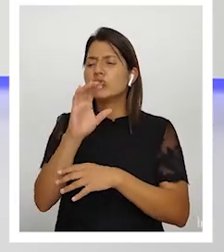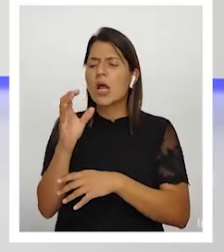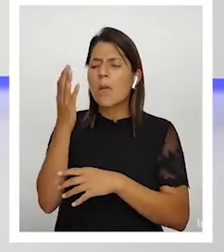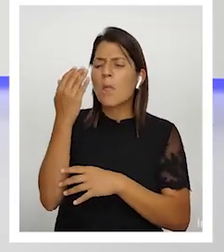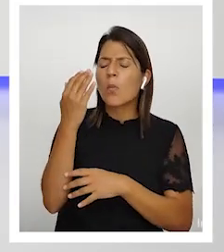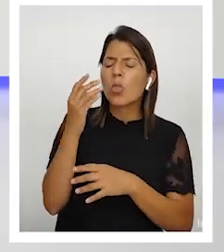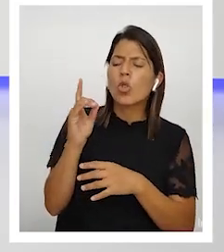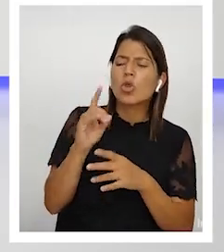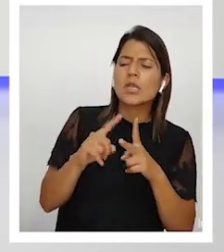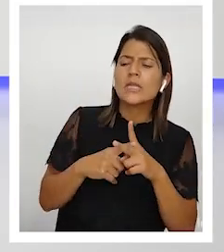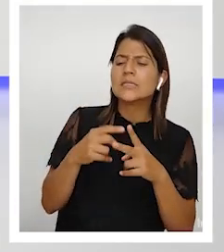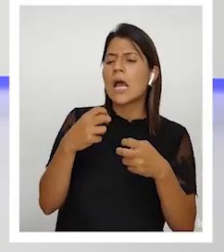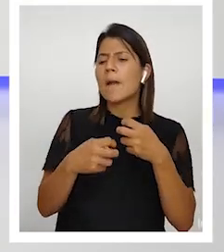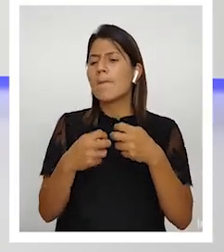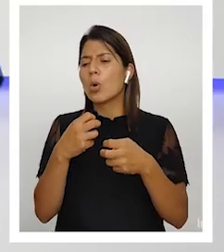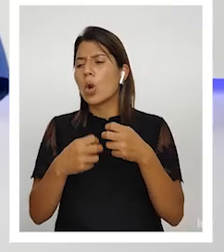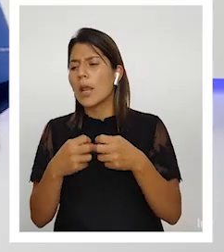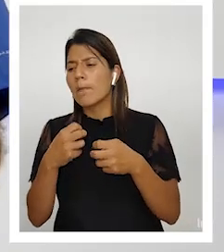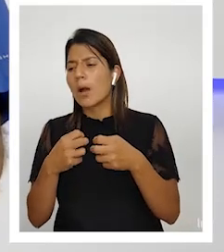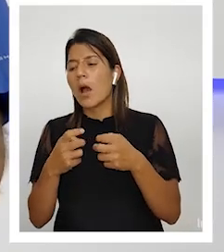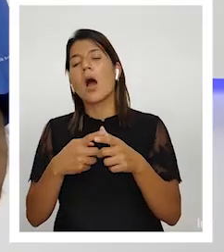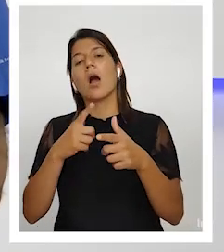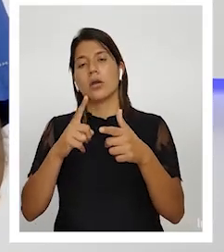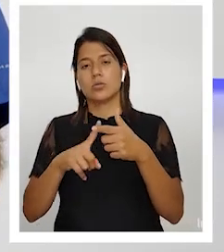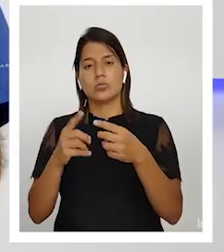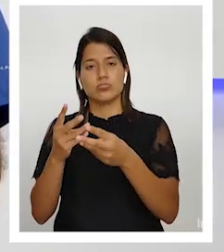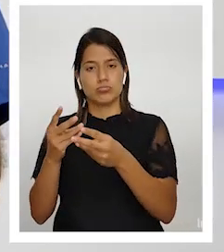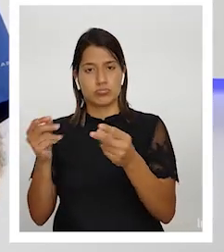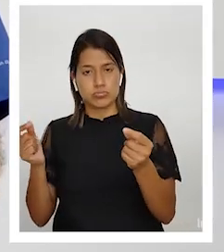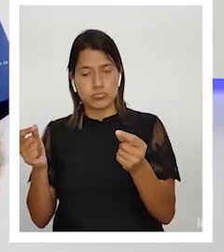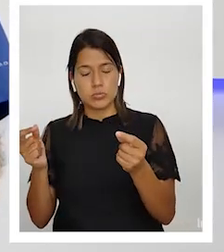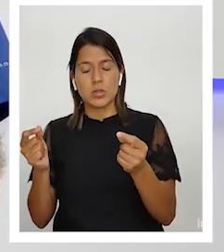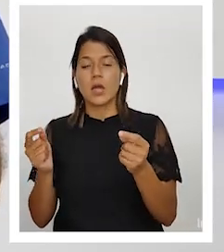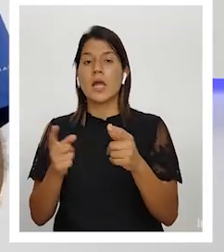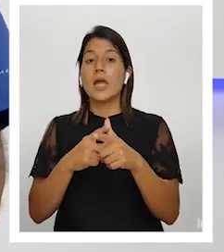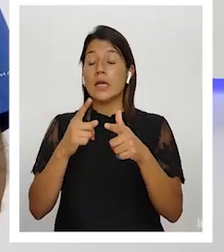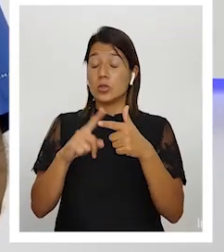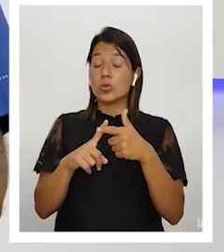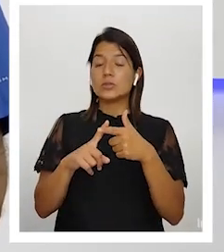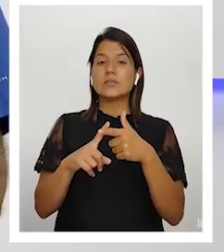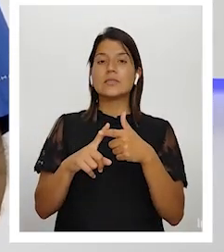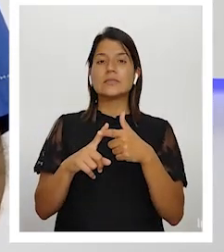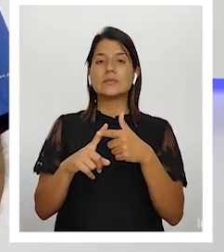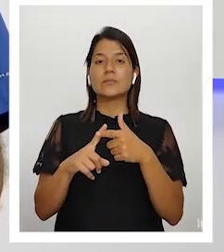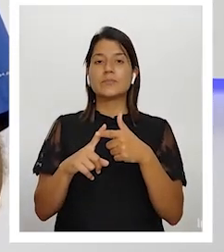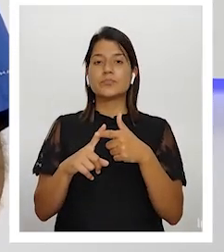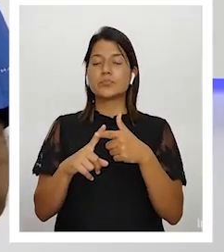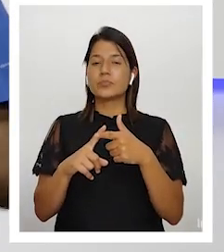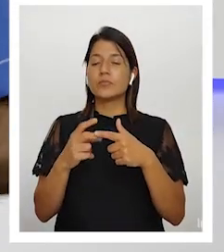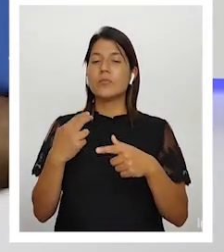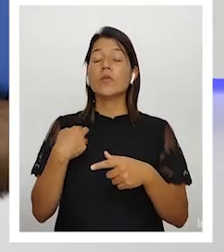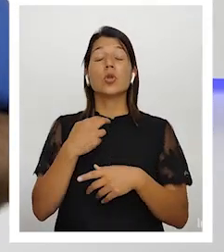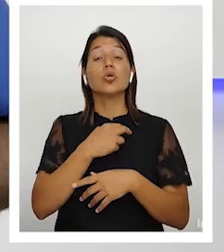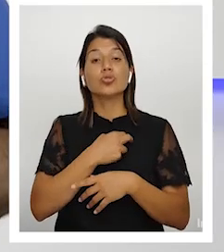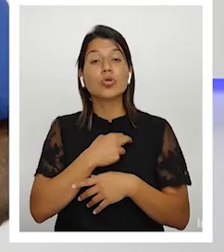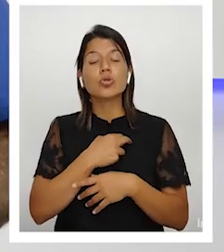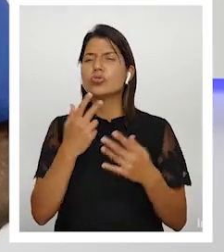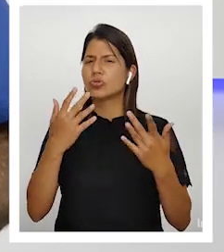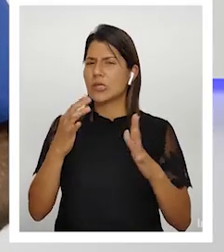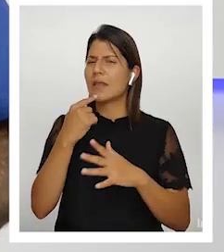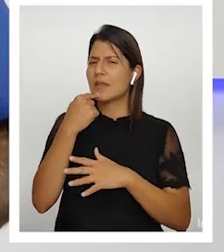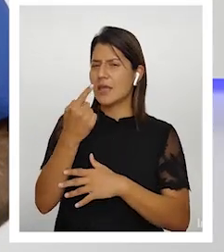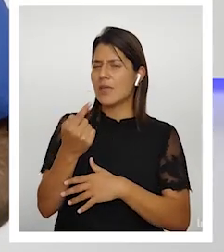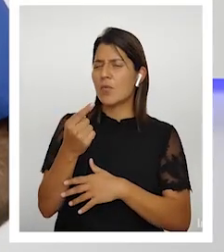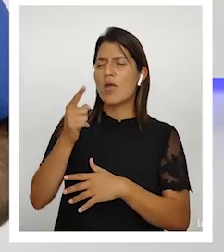efectos sino sobre las causas entonces nosotros hemos dicho hay que ver la cosa